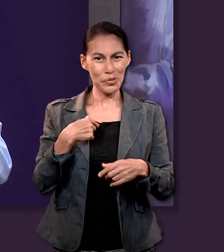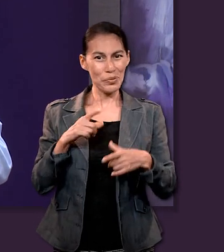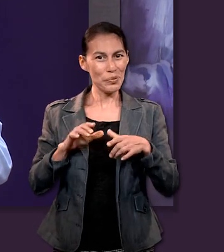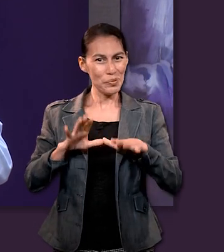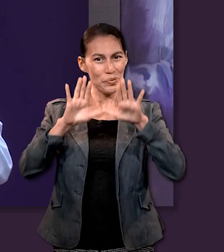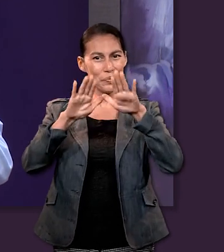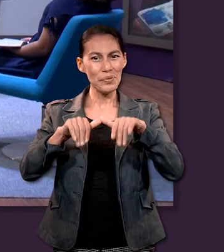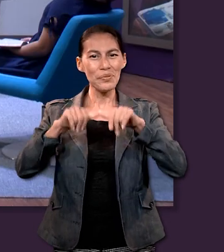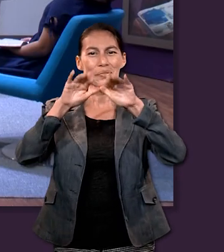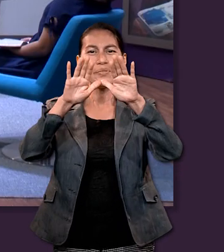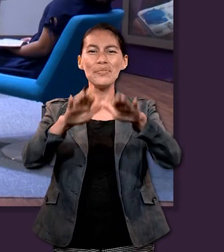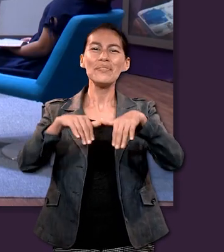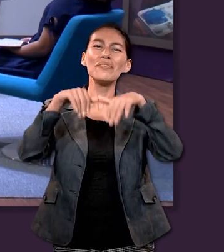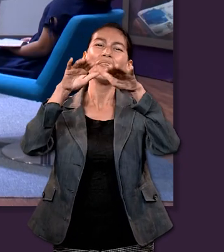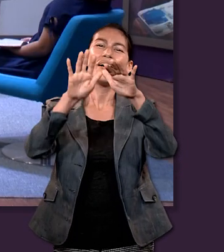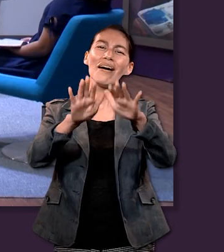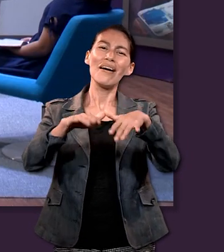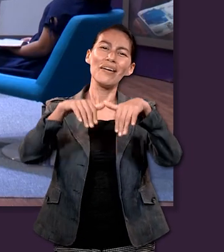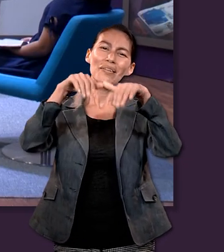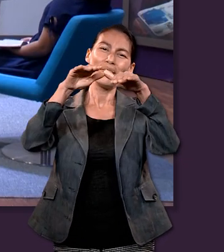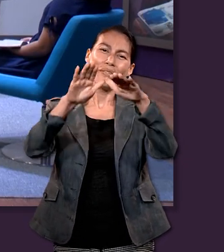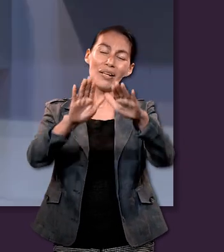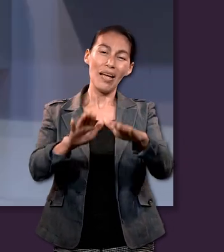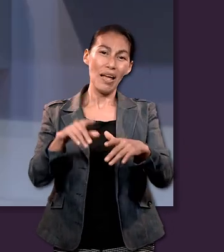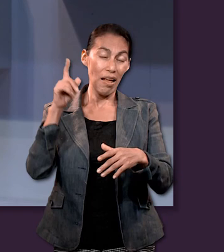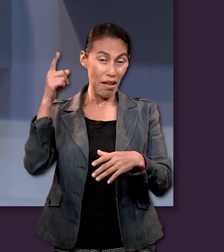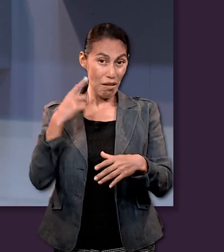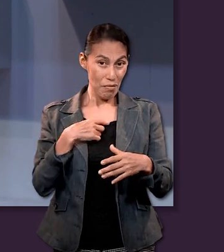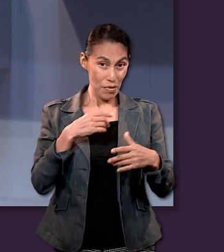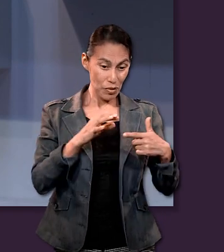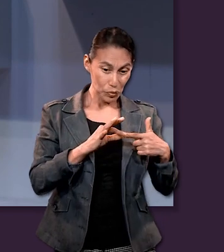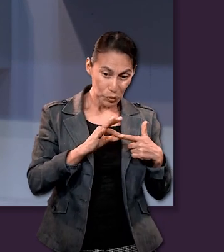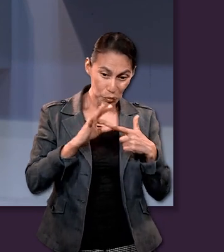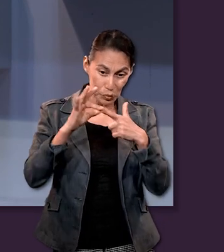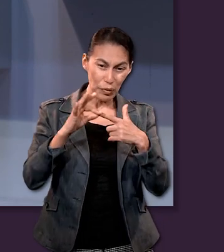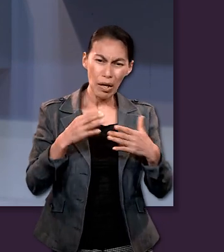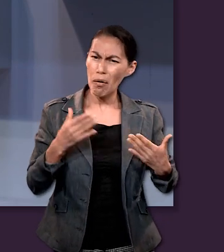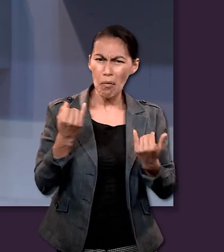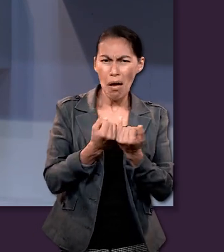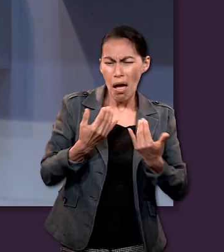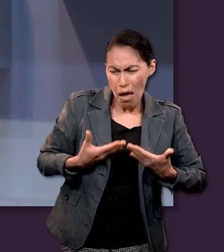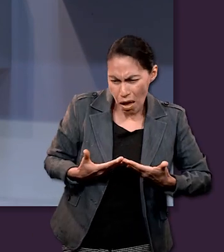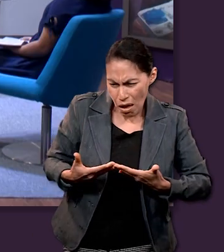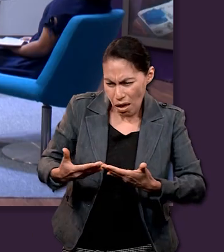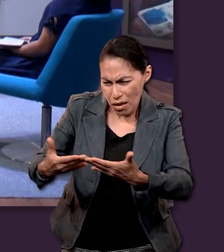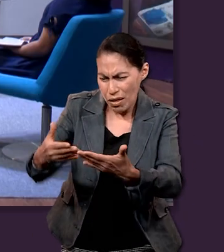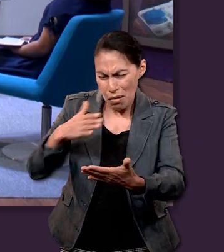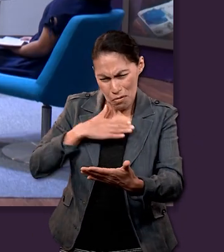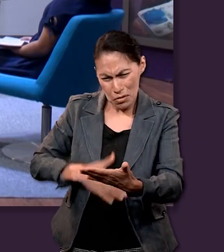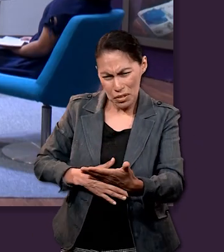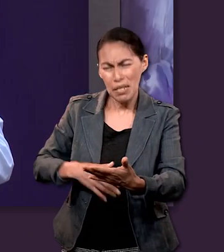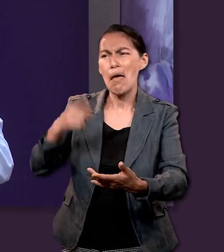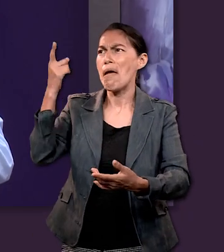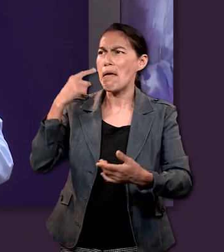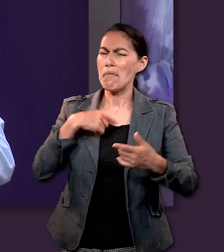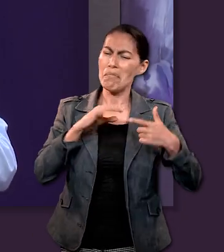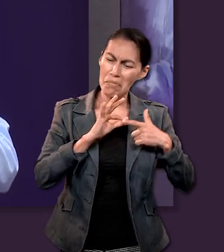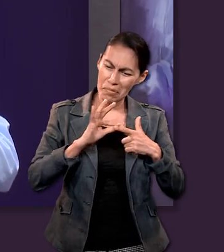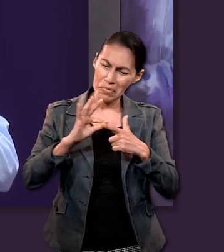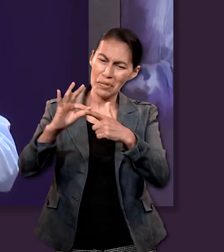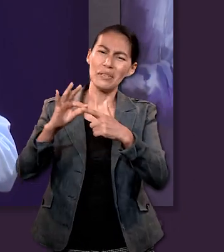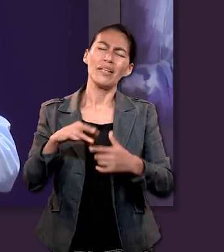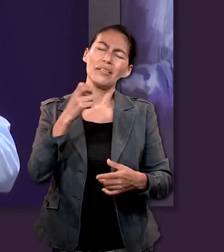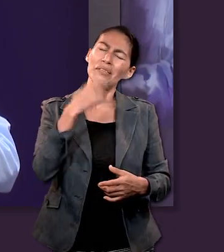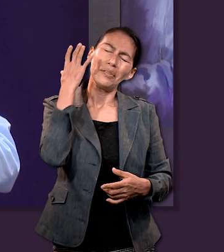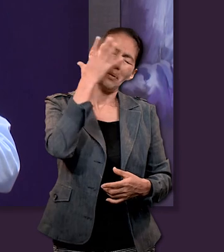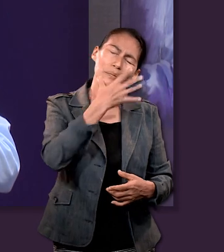senda de justicia como vimos unas lecciones pasadas que bonito es una esperanza es un mensaje de esperanza